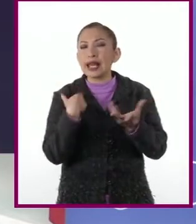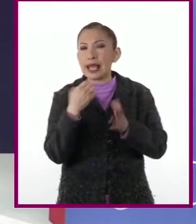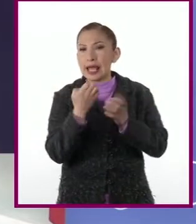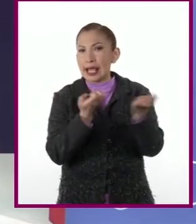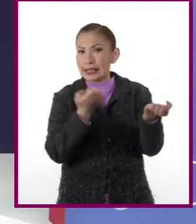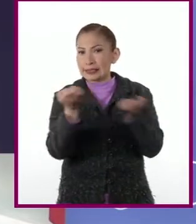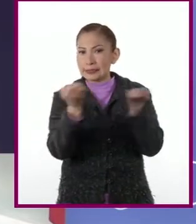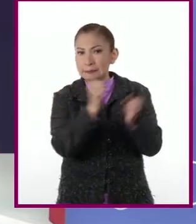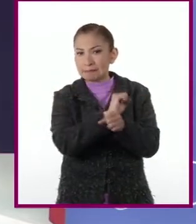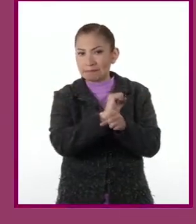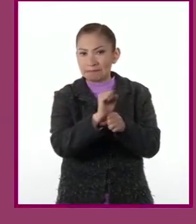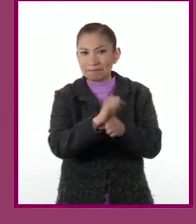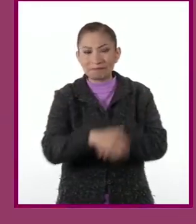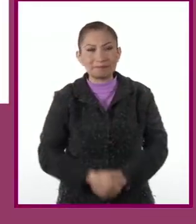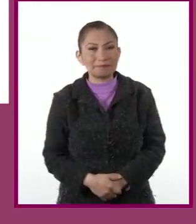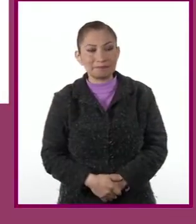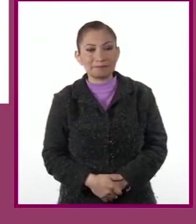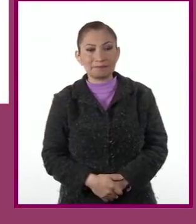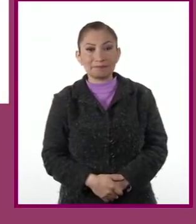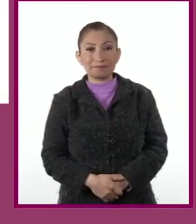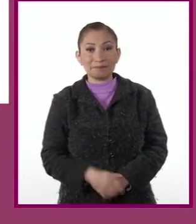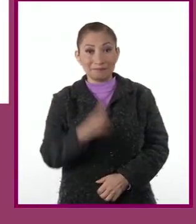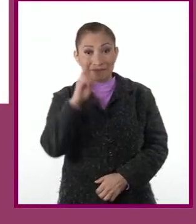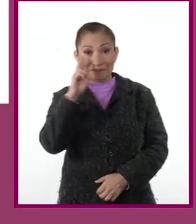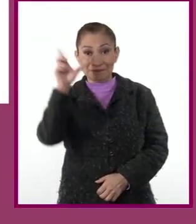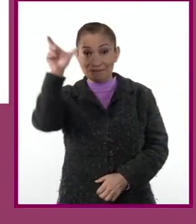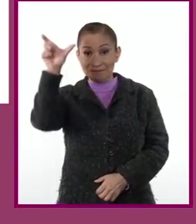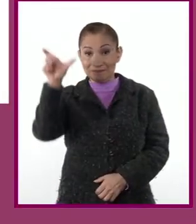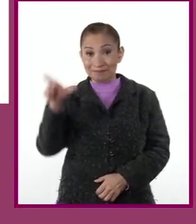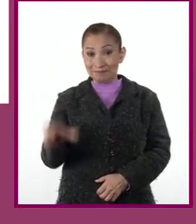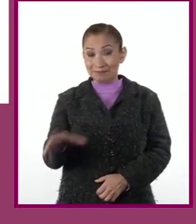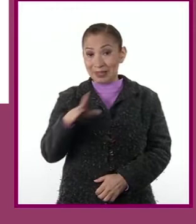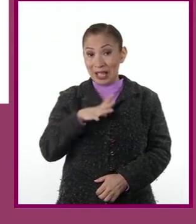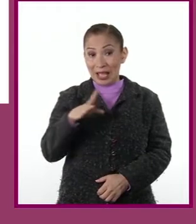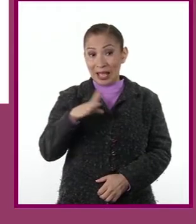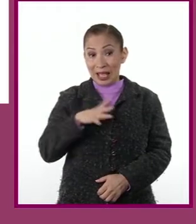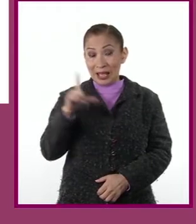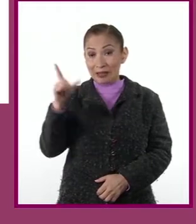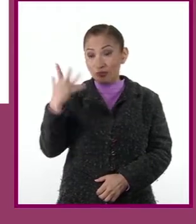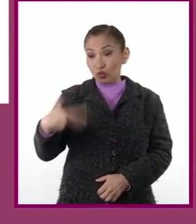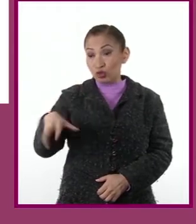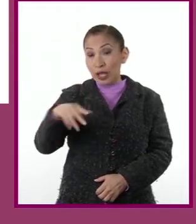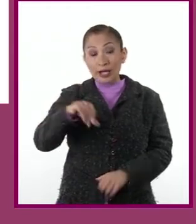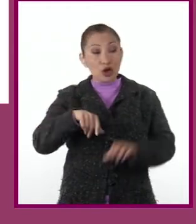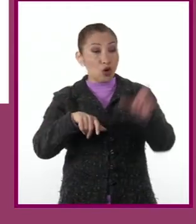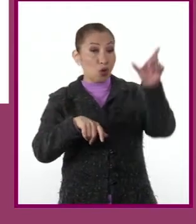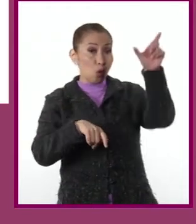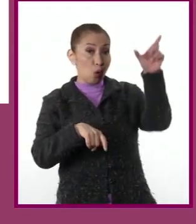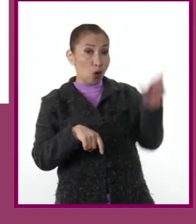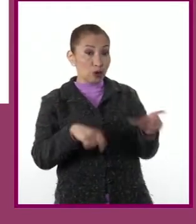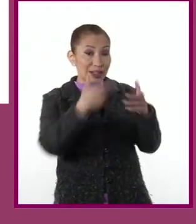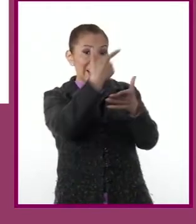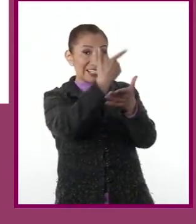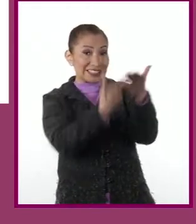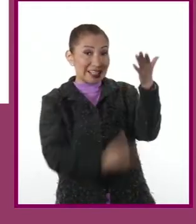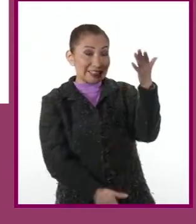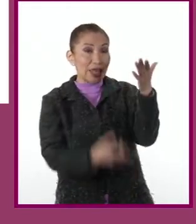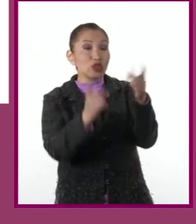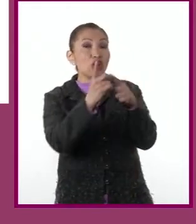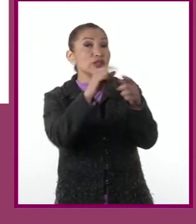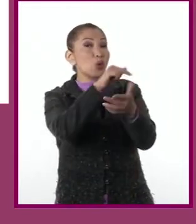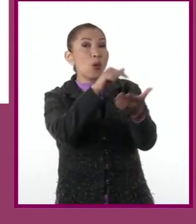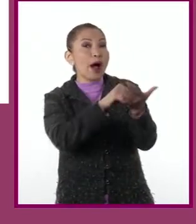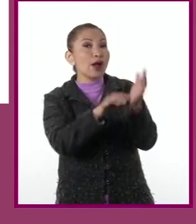ejercicio muy sencillo. De un lado de la pantalla aparecerá un contenido a buscar y del otro un listado de fuentes.